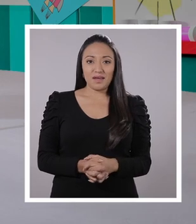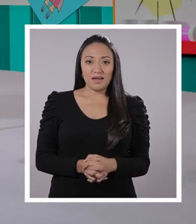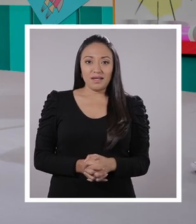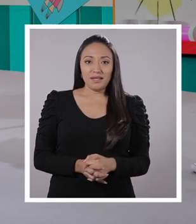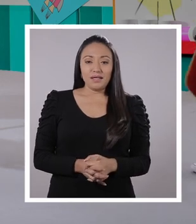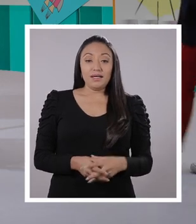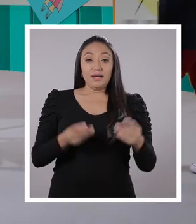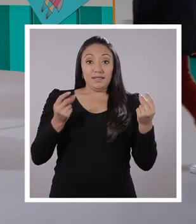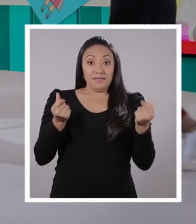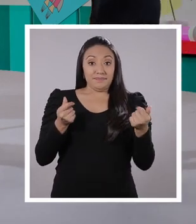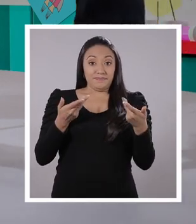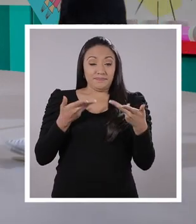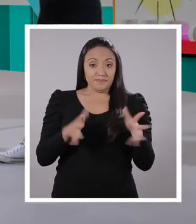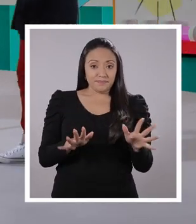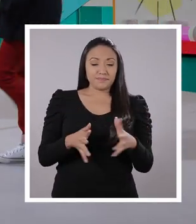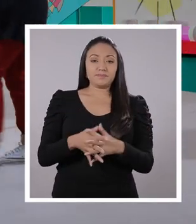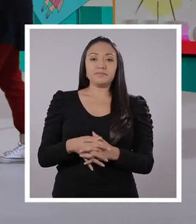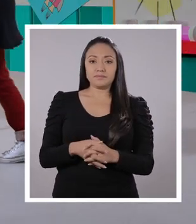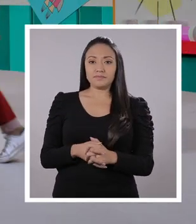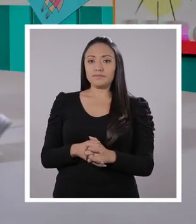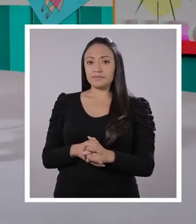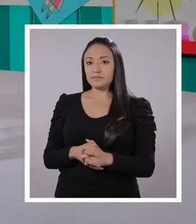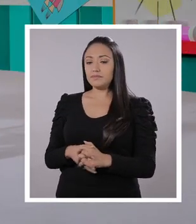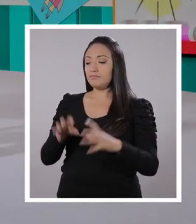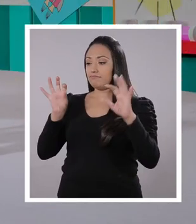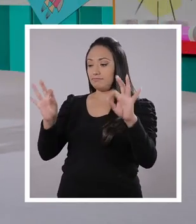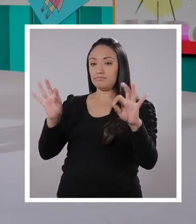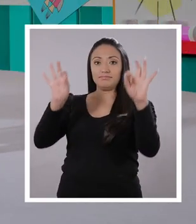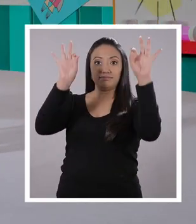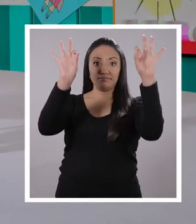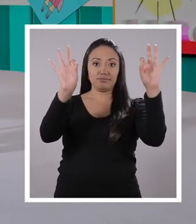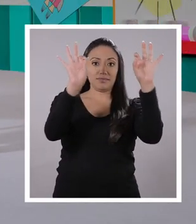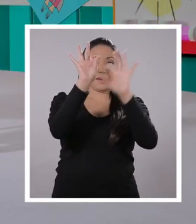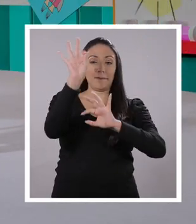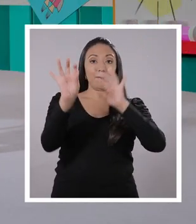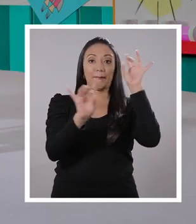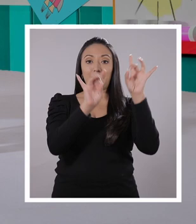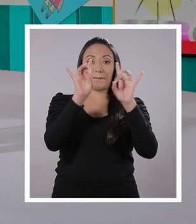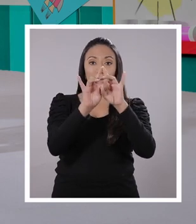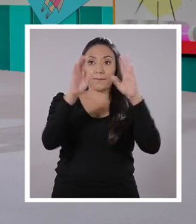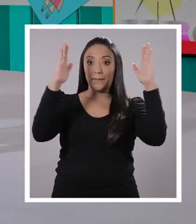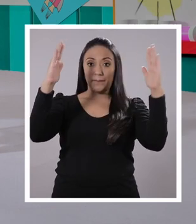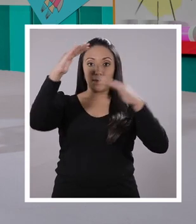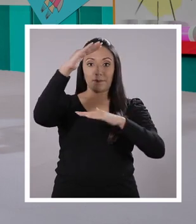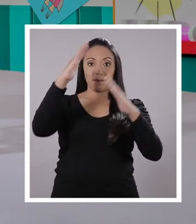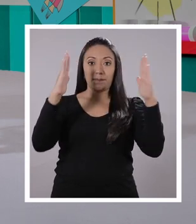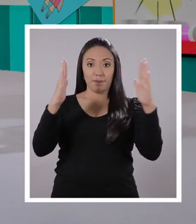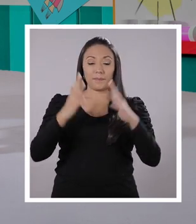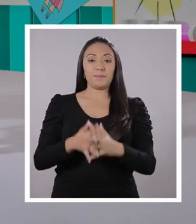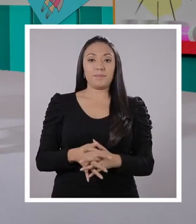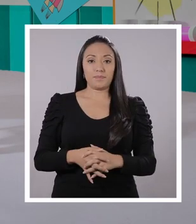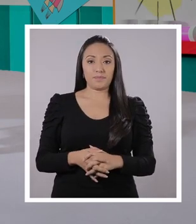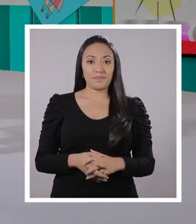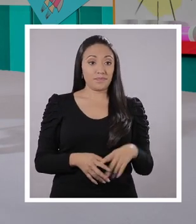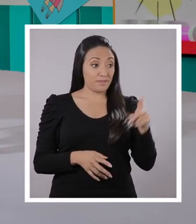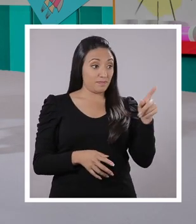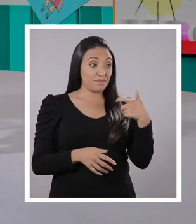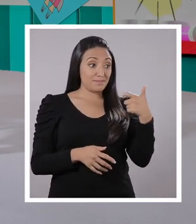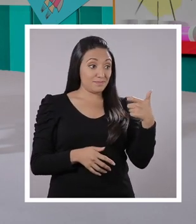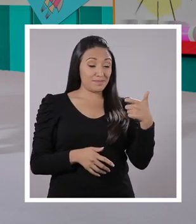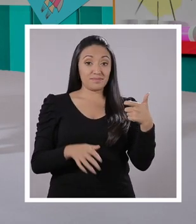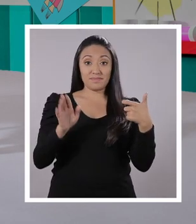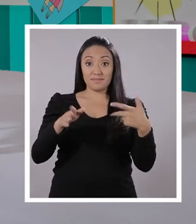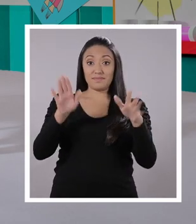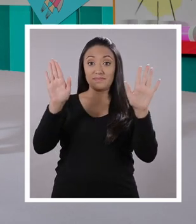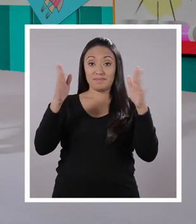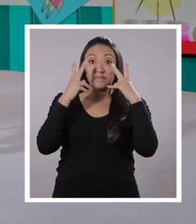¿Listo? Ajá. Quedó perfecto. Muy lindo. ¿En serio? Sí, me quedó